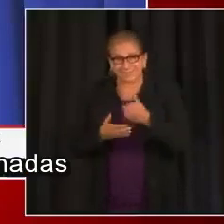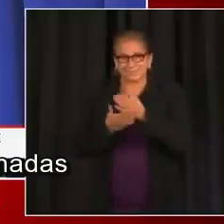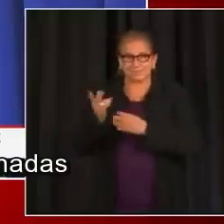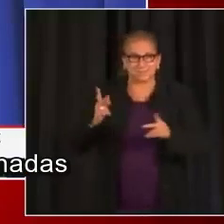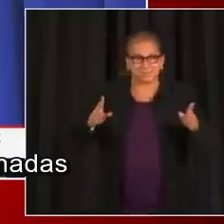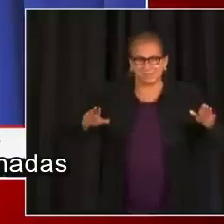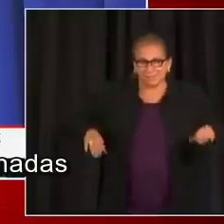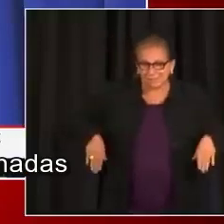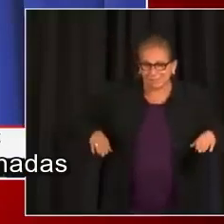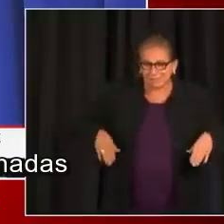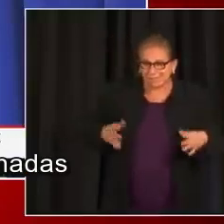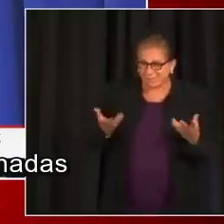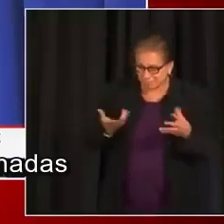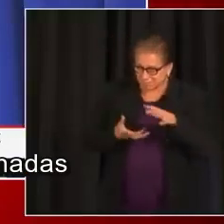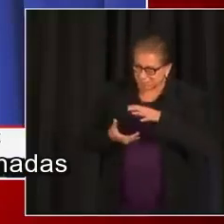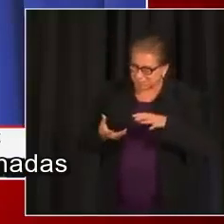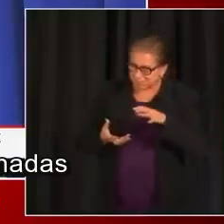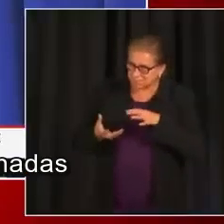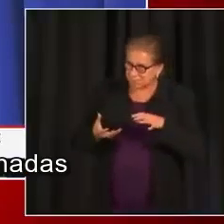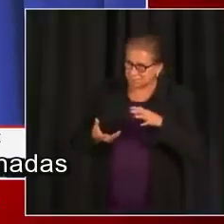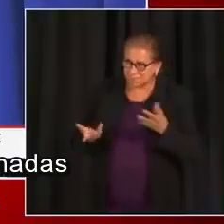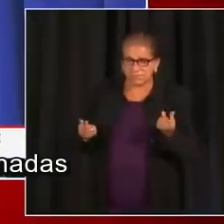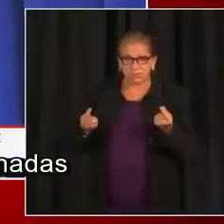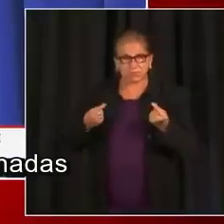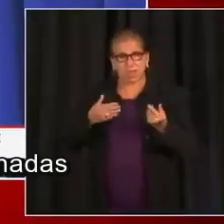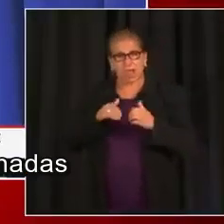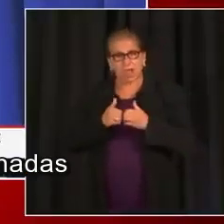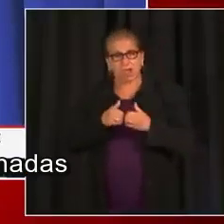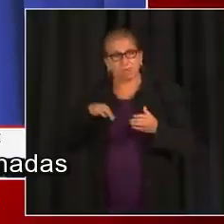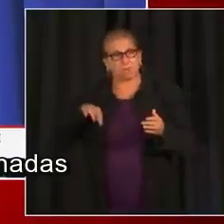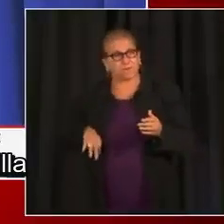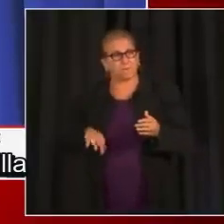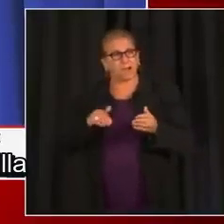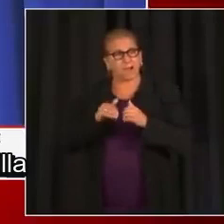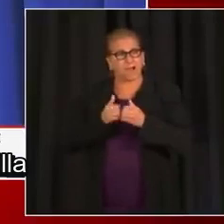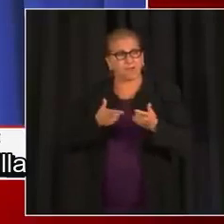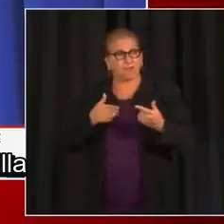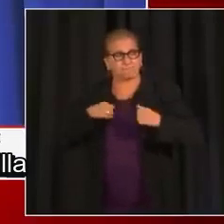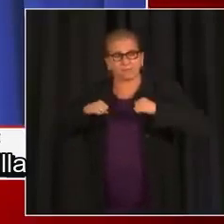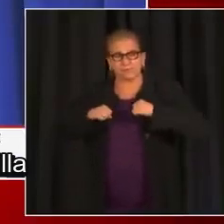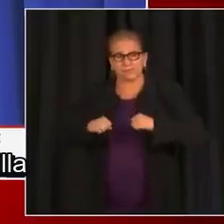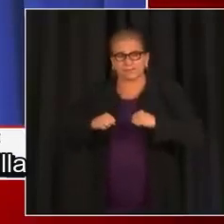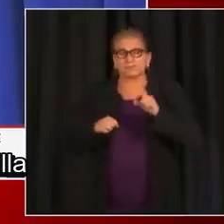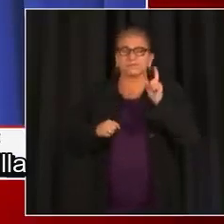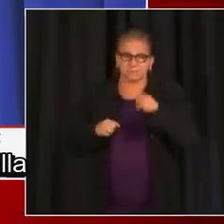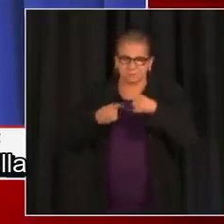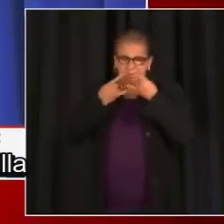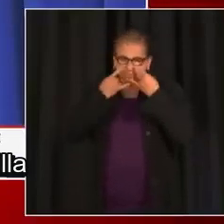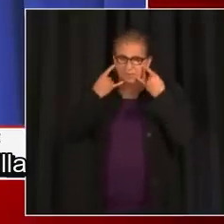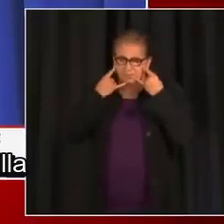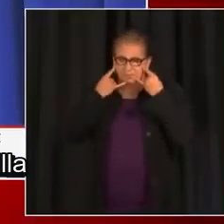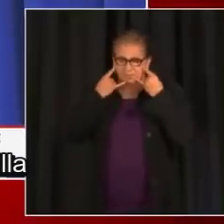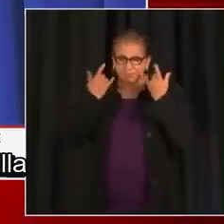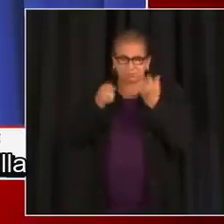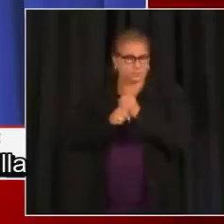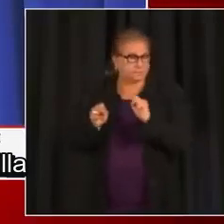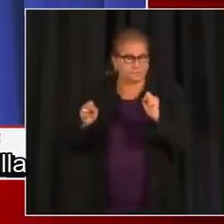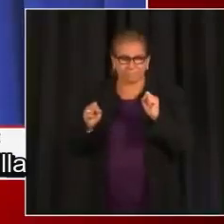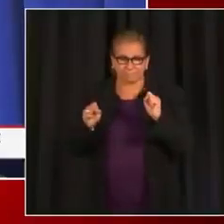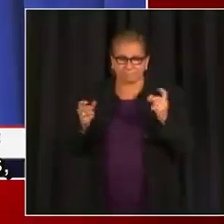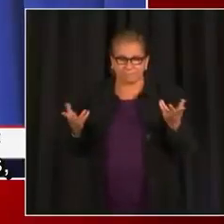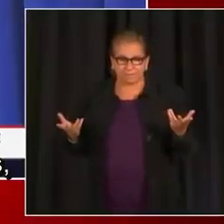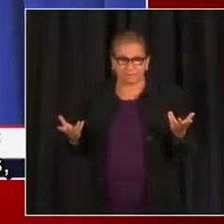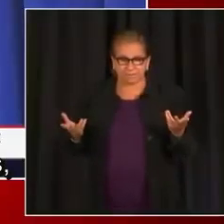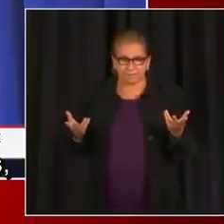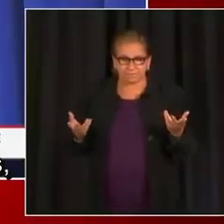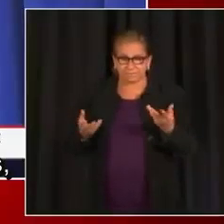Si son una persona totalmente vacunada, que son personas inmunodeprimidas, entonces se beneficiarán de utilizar mascarilla fuera de su